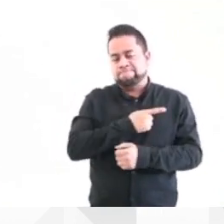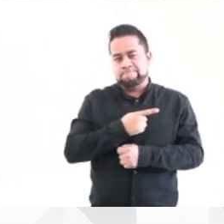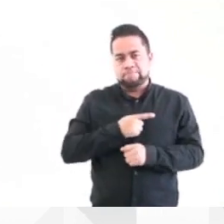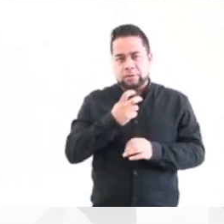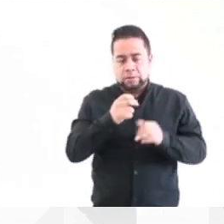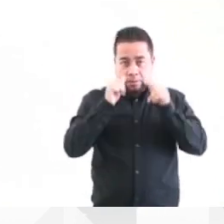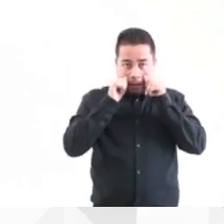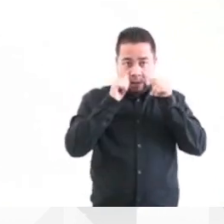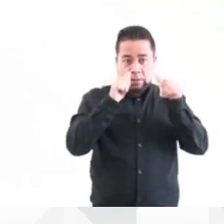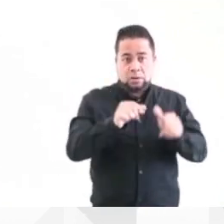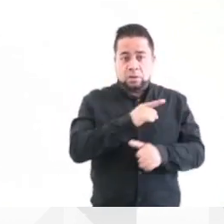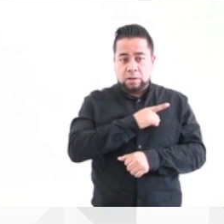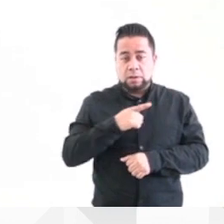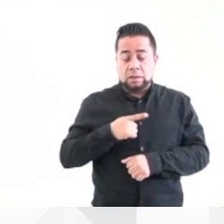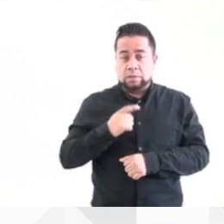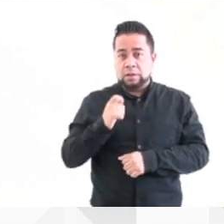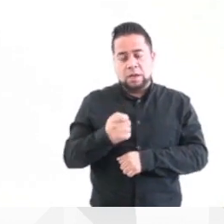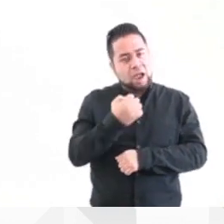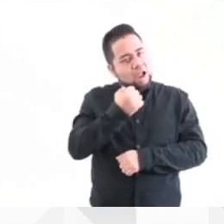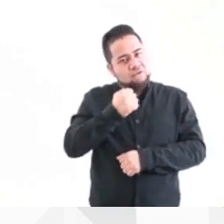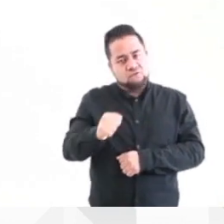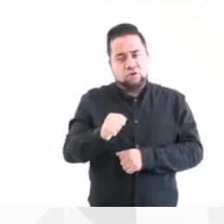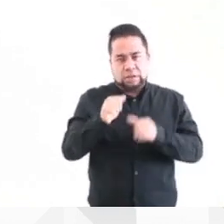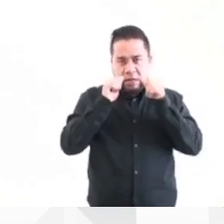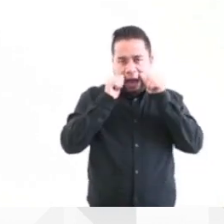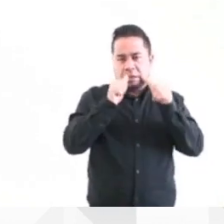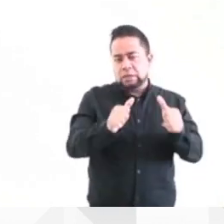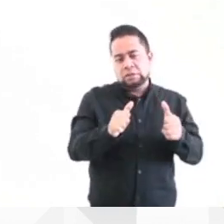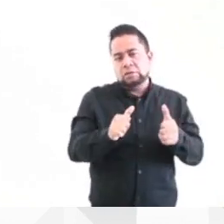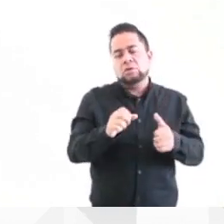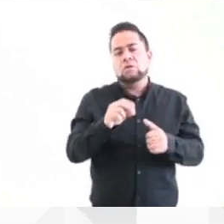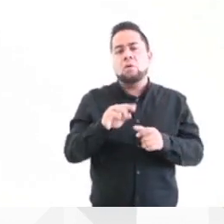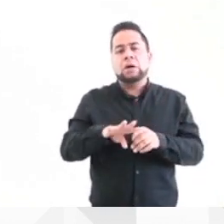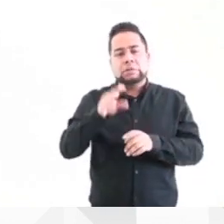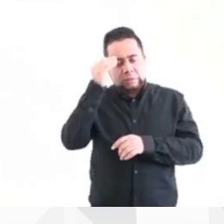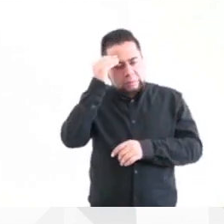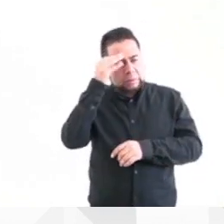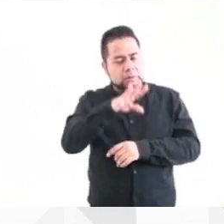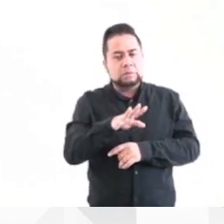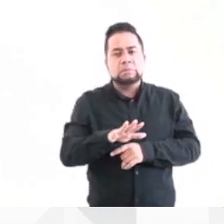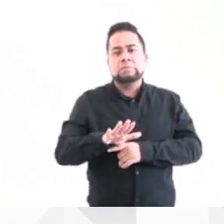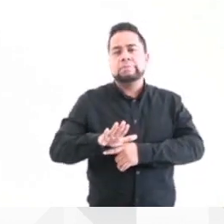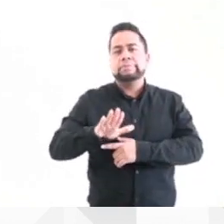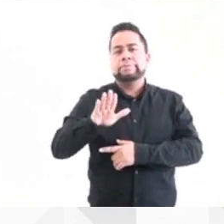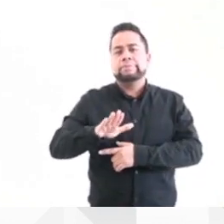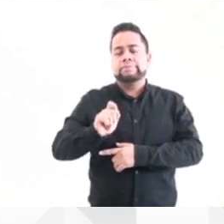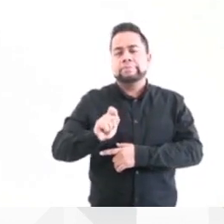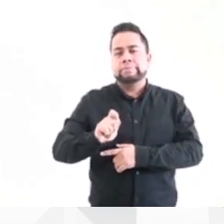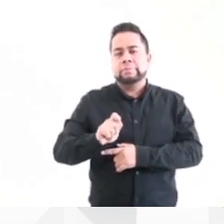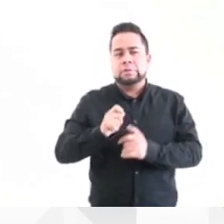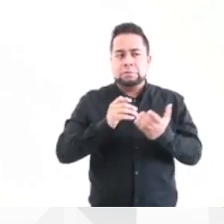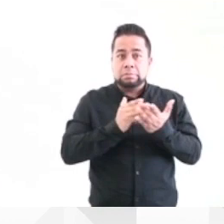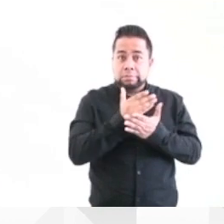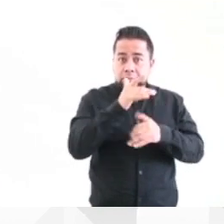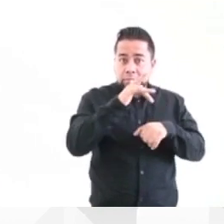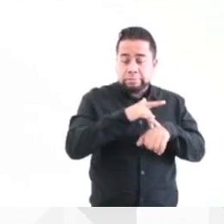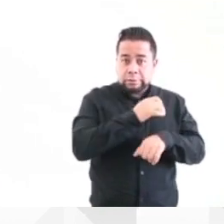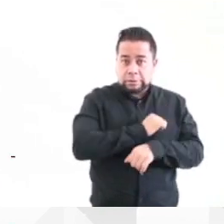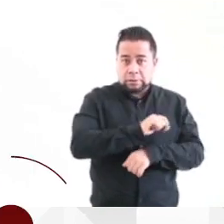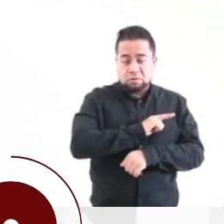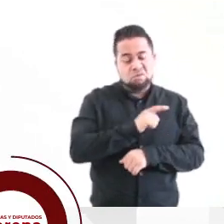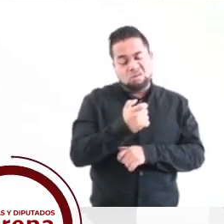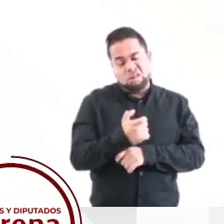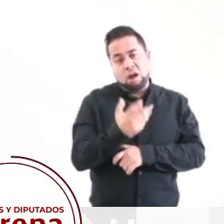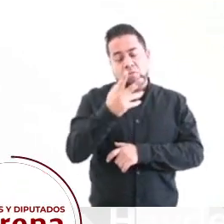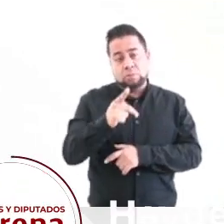esta atención que debe ser de manera obligatoria y no una parte olvidada, porque recordemos que acceder a la salud en sí ya es